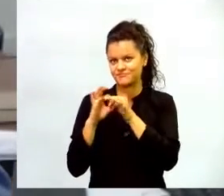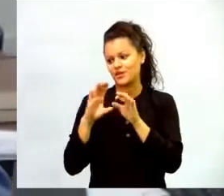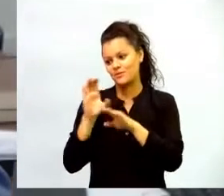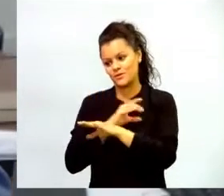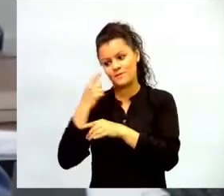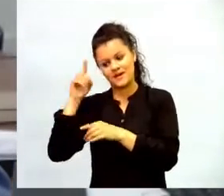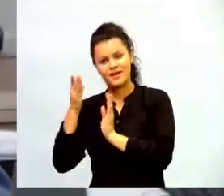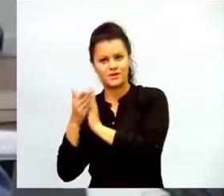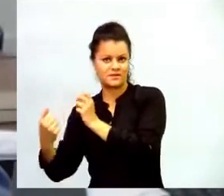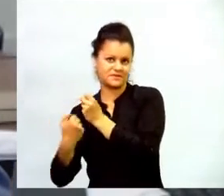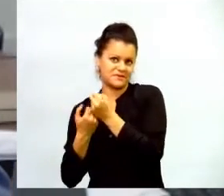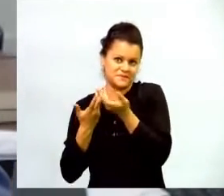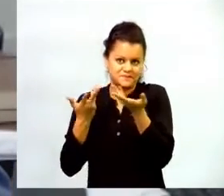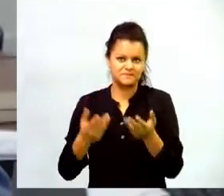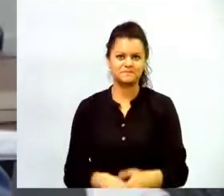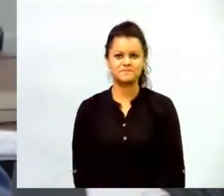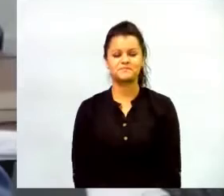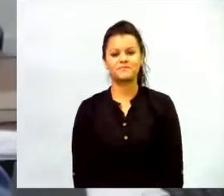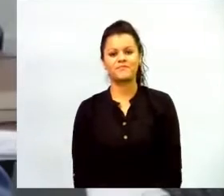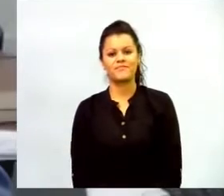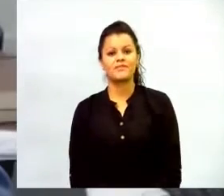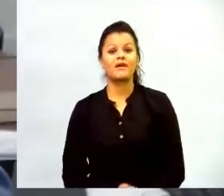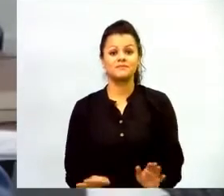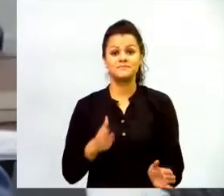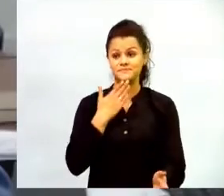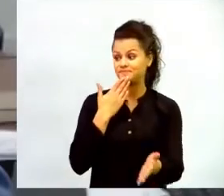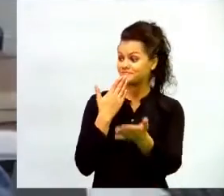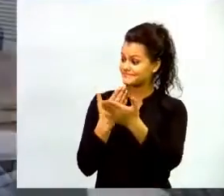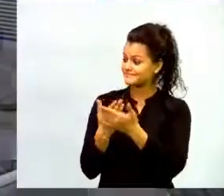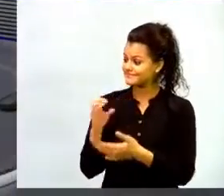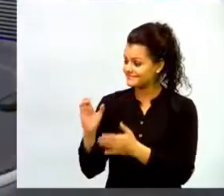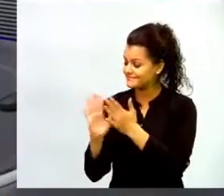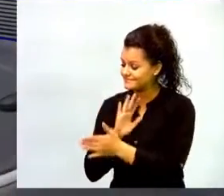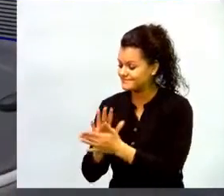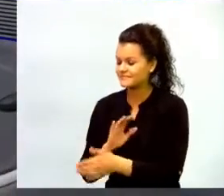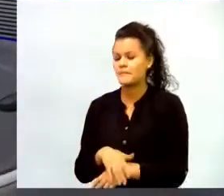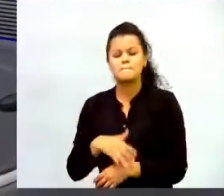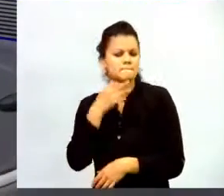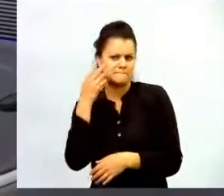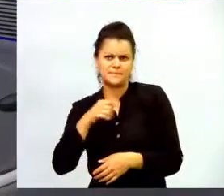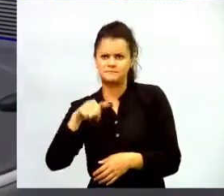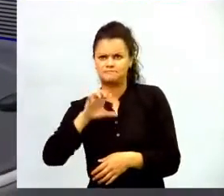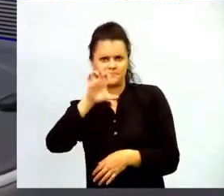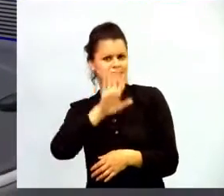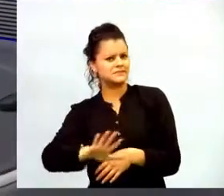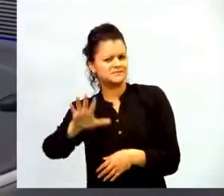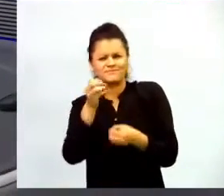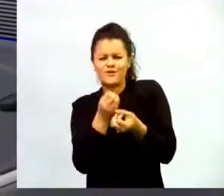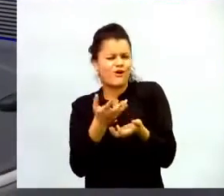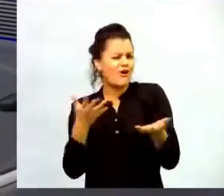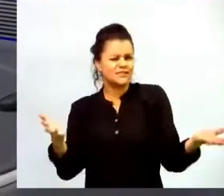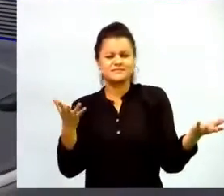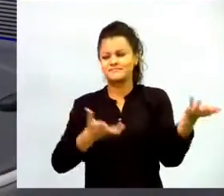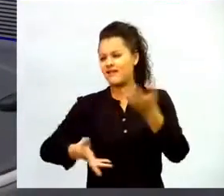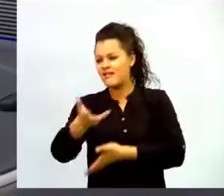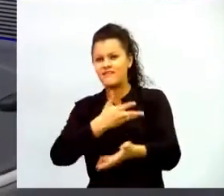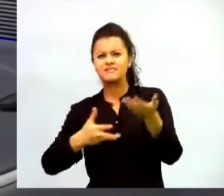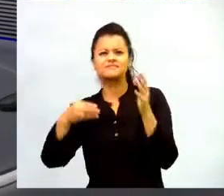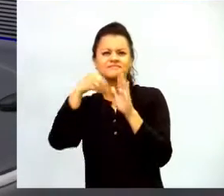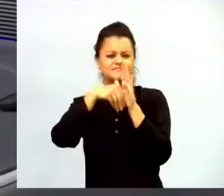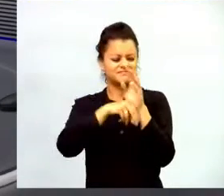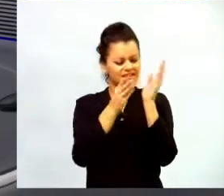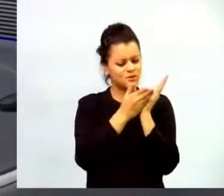gracias Alejandro. Bueno, definitivamente hay muchas cosas que contar en el país. Contenidos educativos, formación,